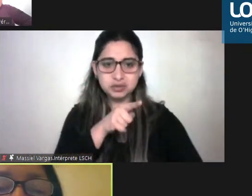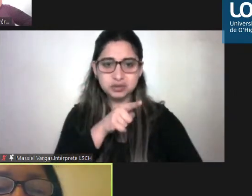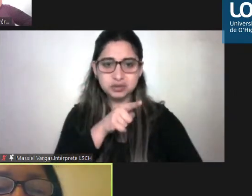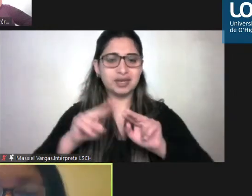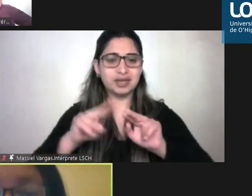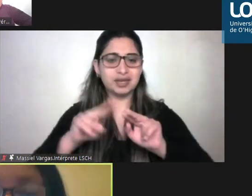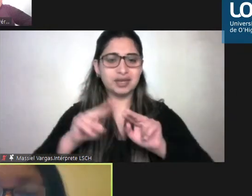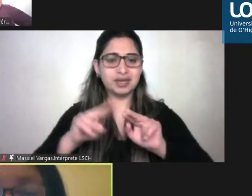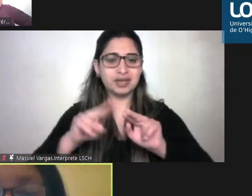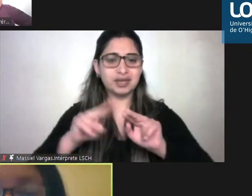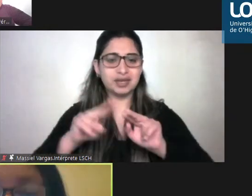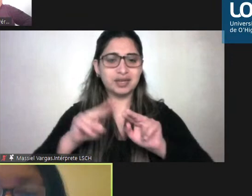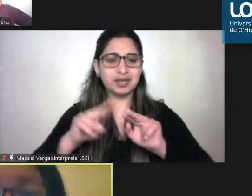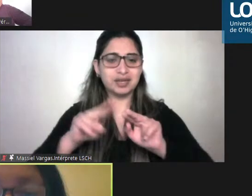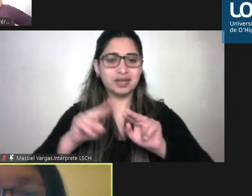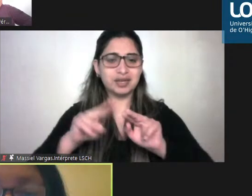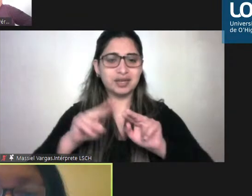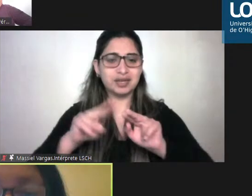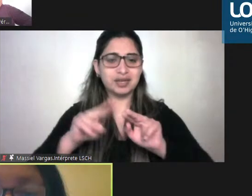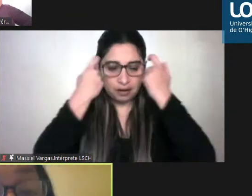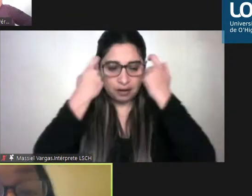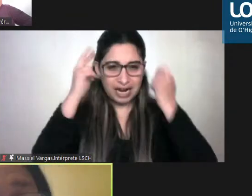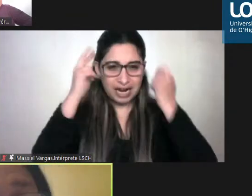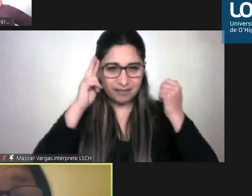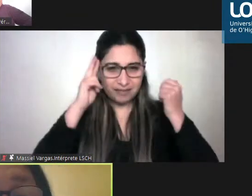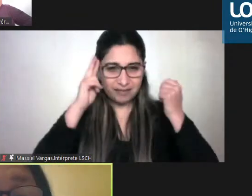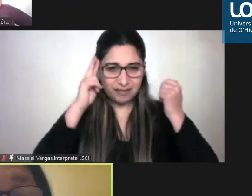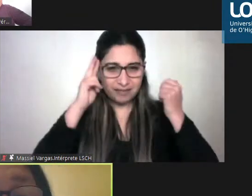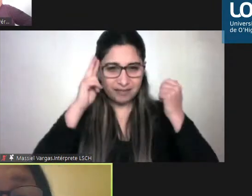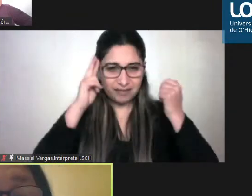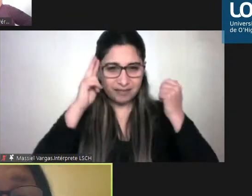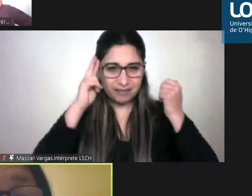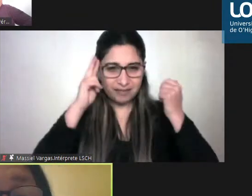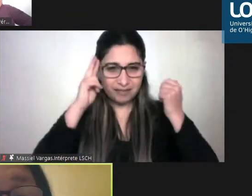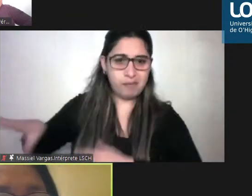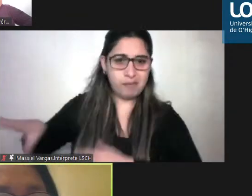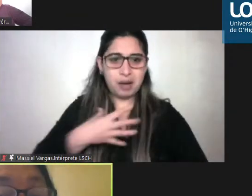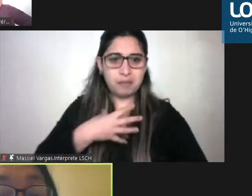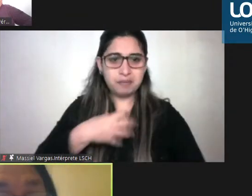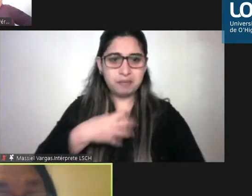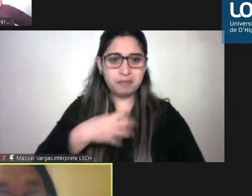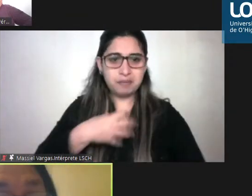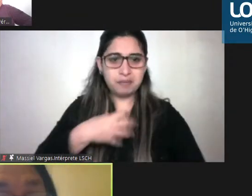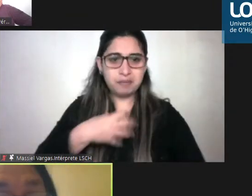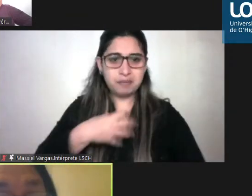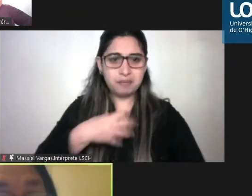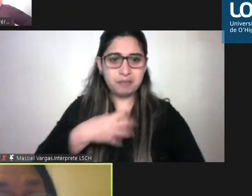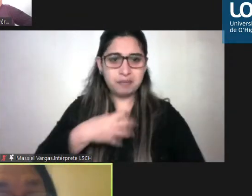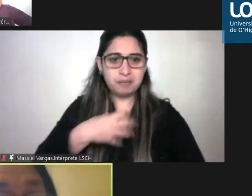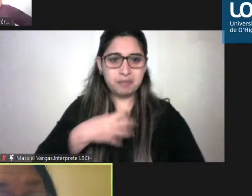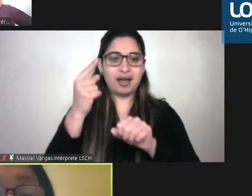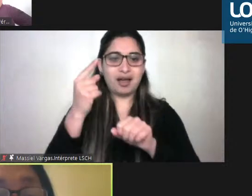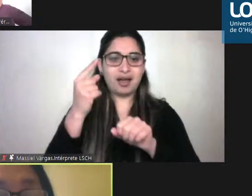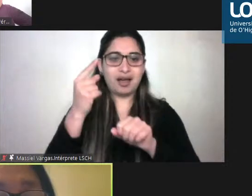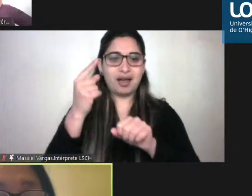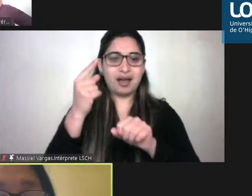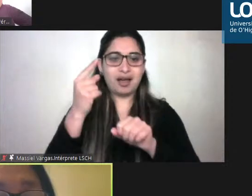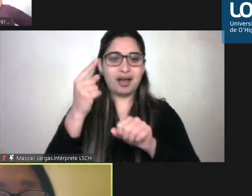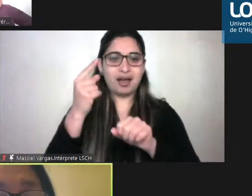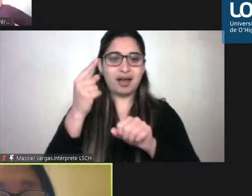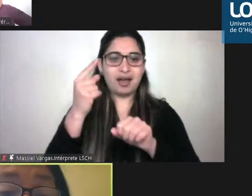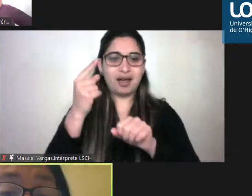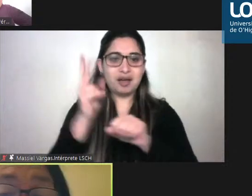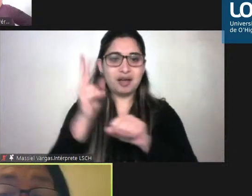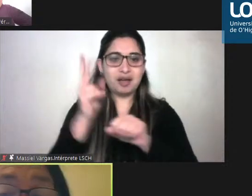personas reflexionen le pierdan el miedo hay académicos que me decían la verdad que tengo susto no sé cómo